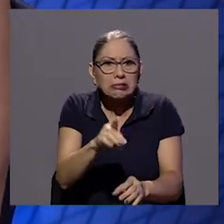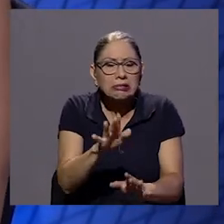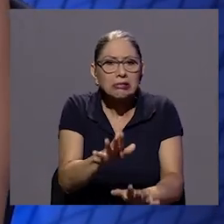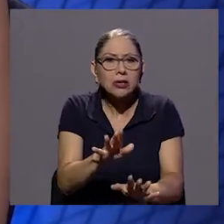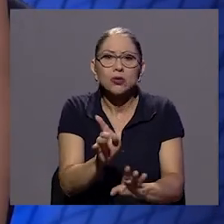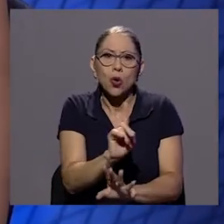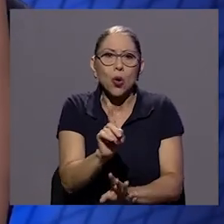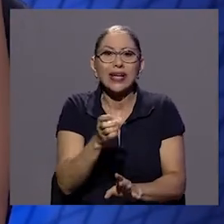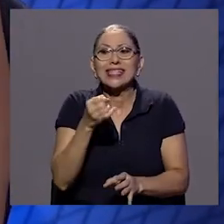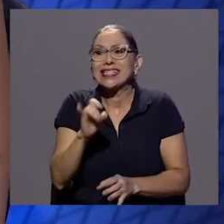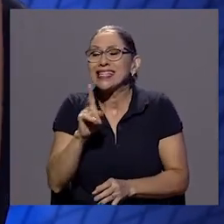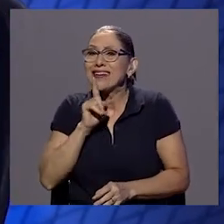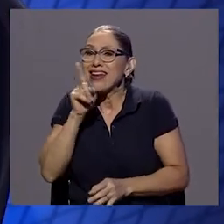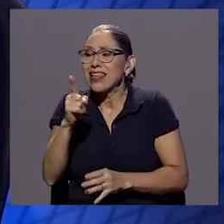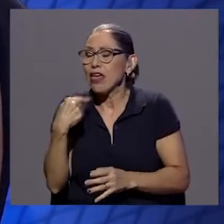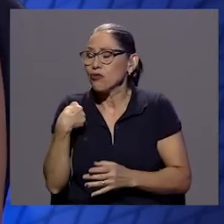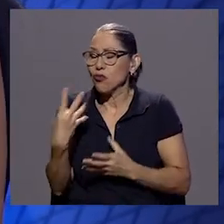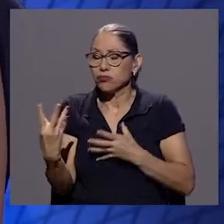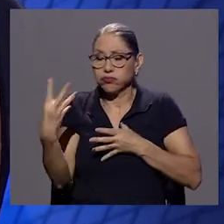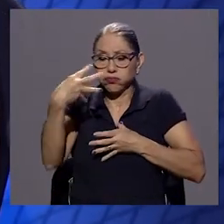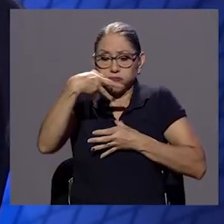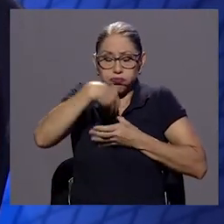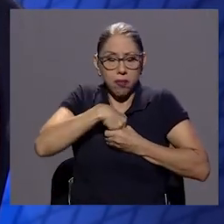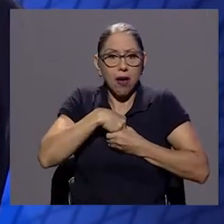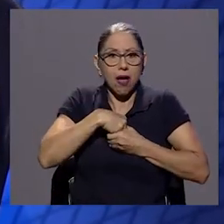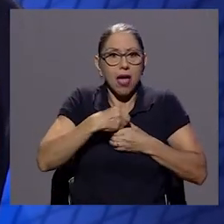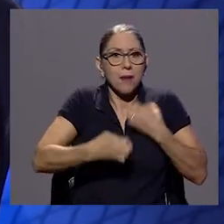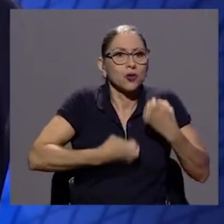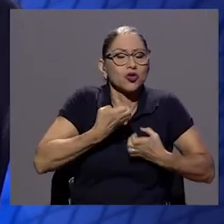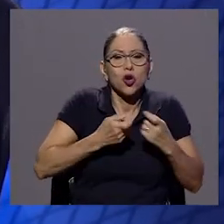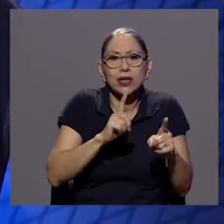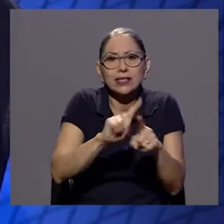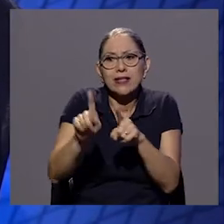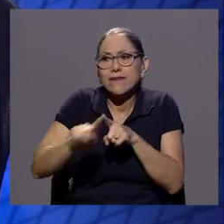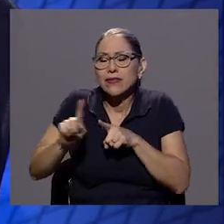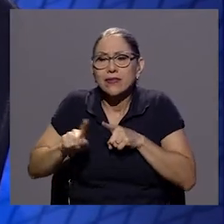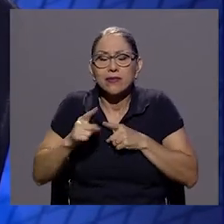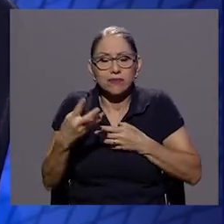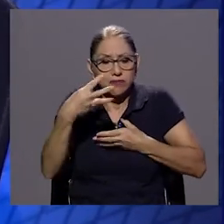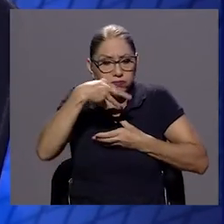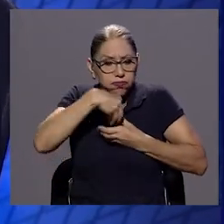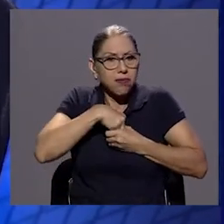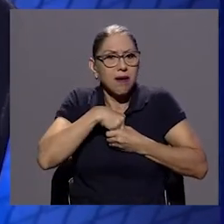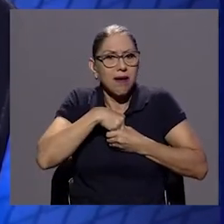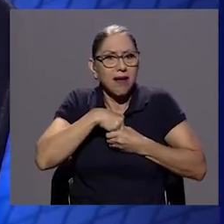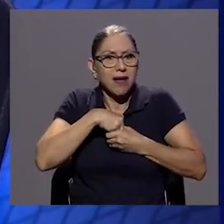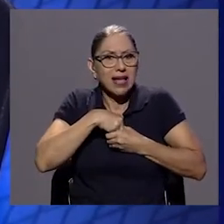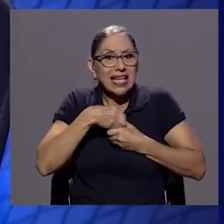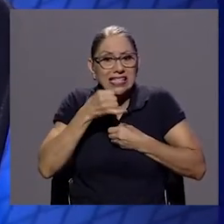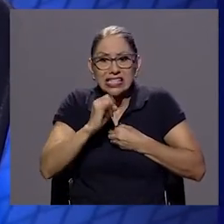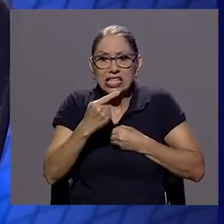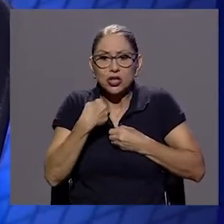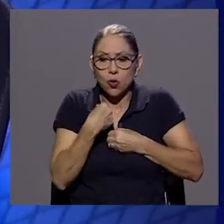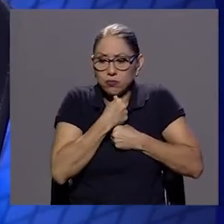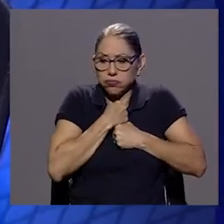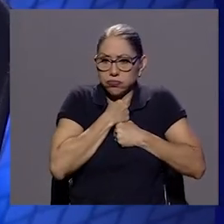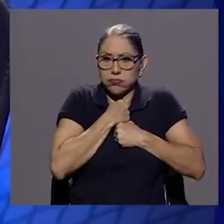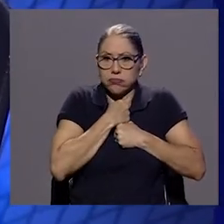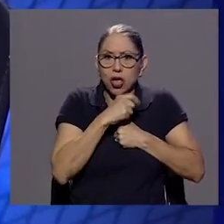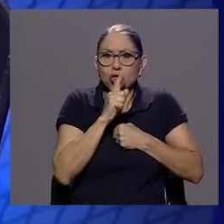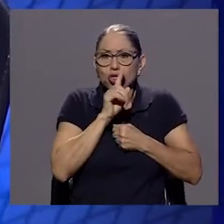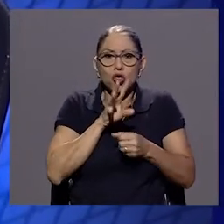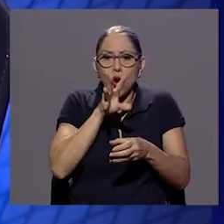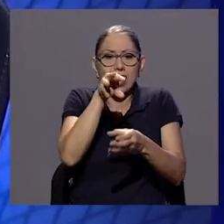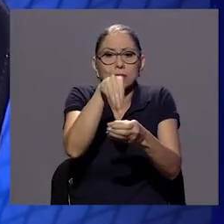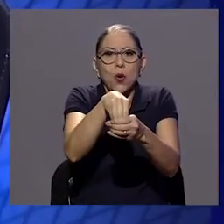no ponerlas dentro del proceso para mí como que no no era posible como que como que era necesario y